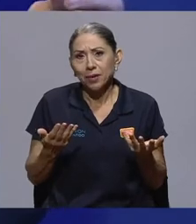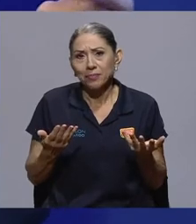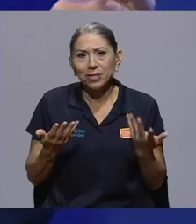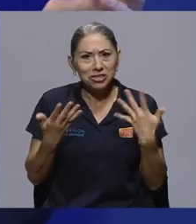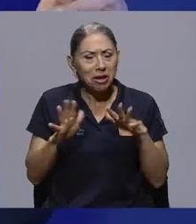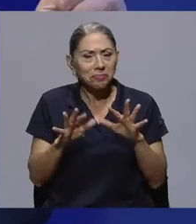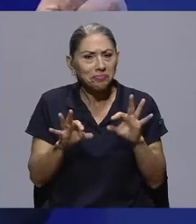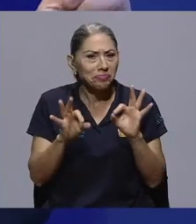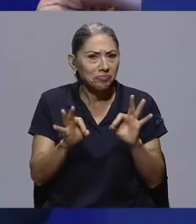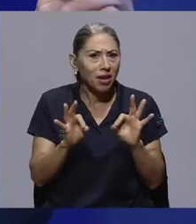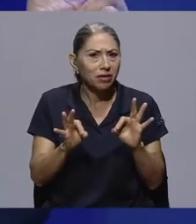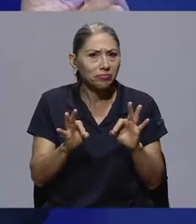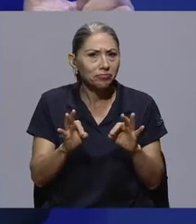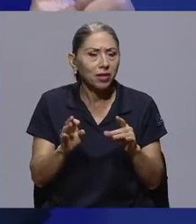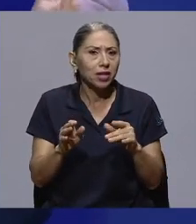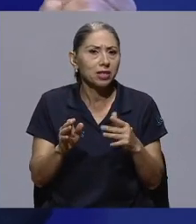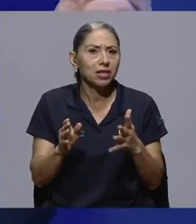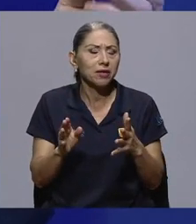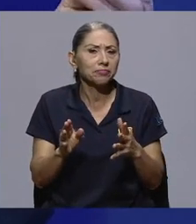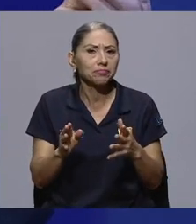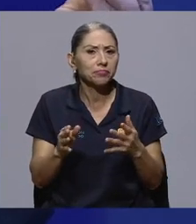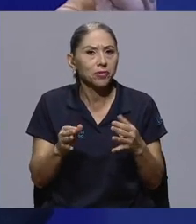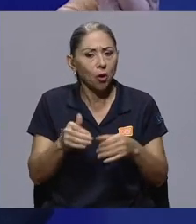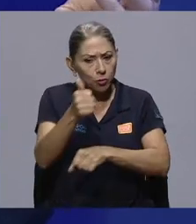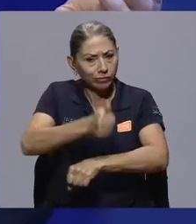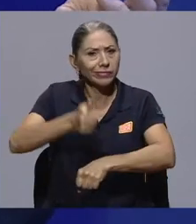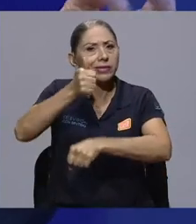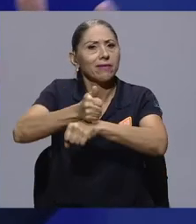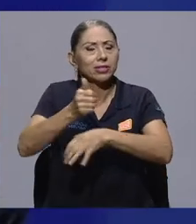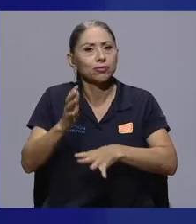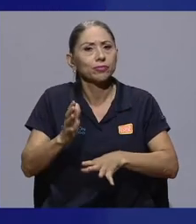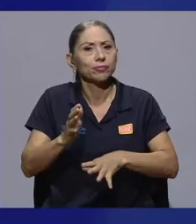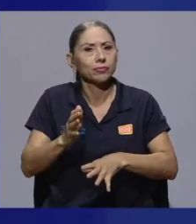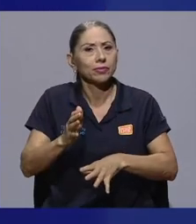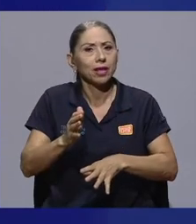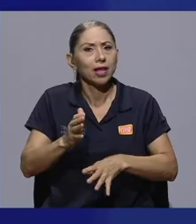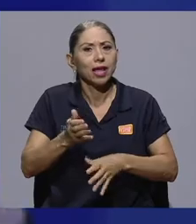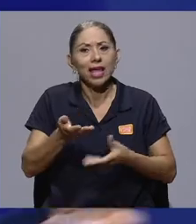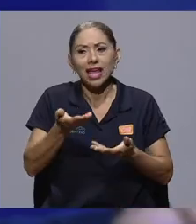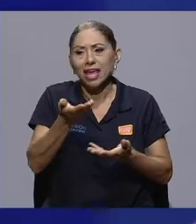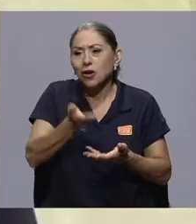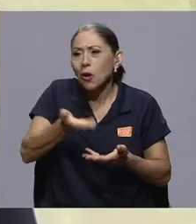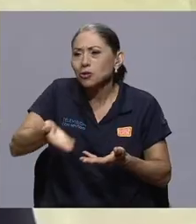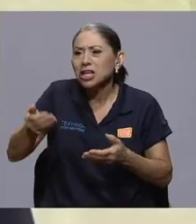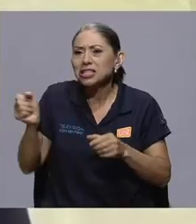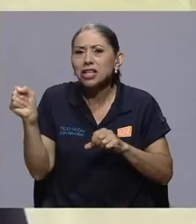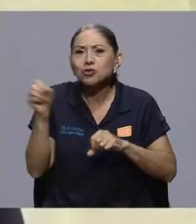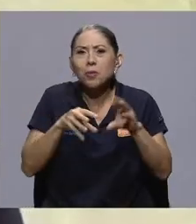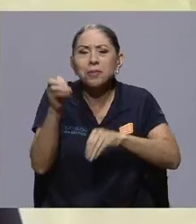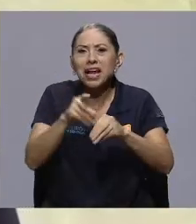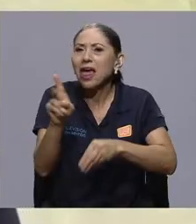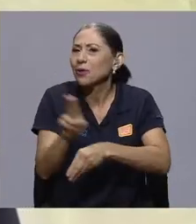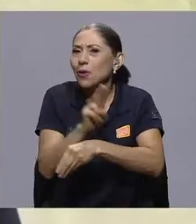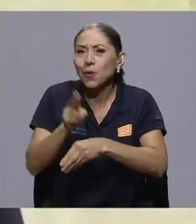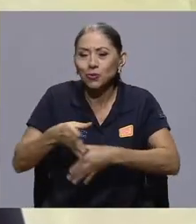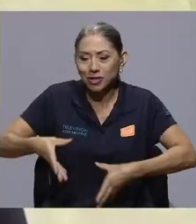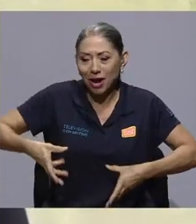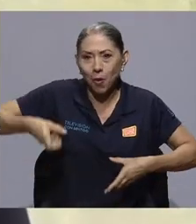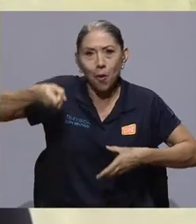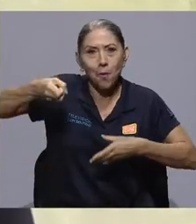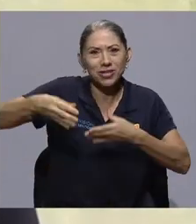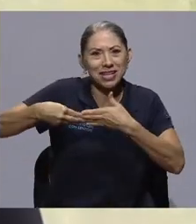posicionó el uso de no llevar las cosas del supermercado a bolsas plásticas, la gente anda sus bolsas de tela, etc.